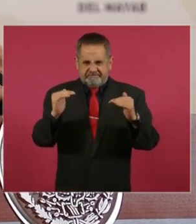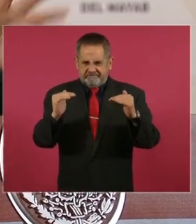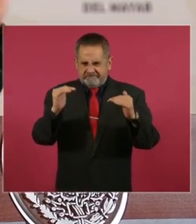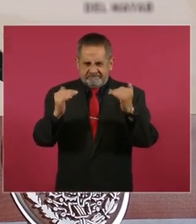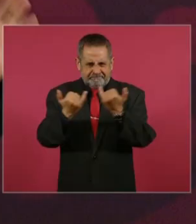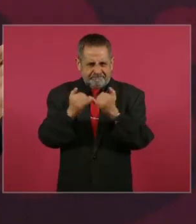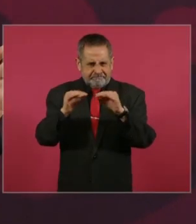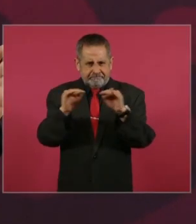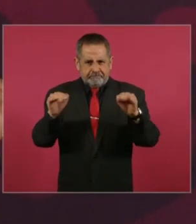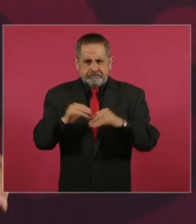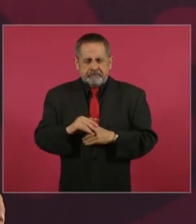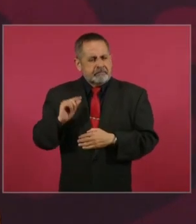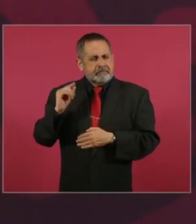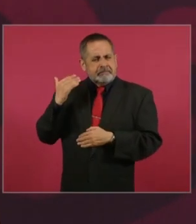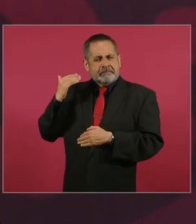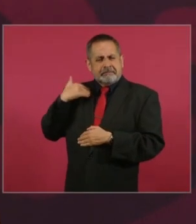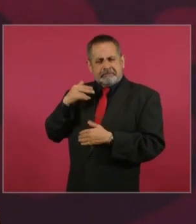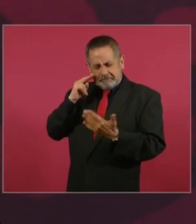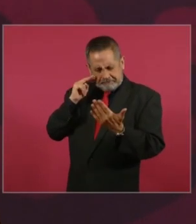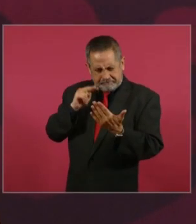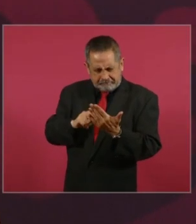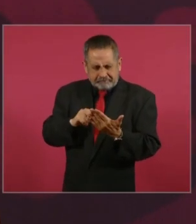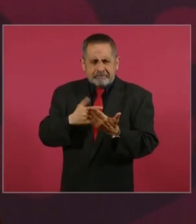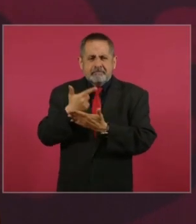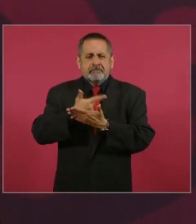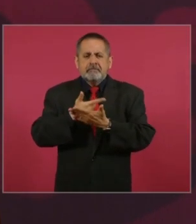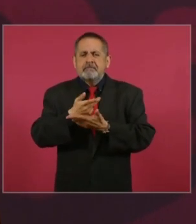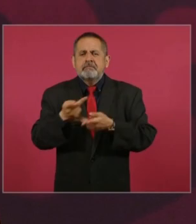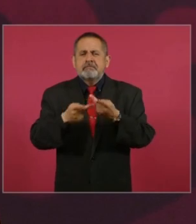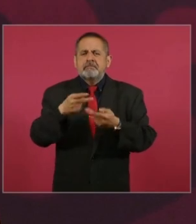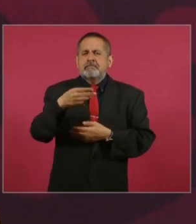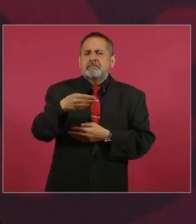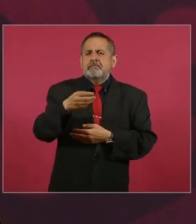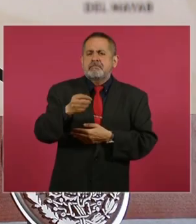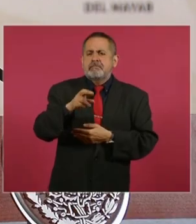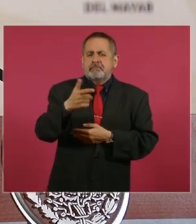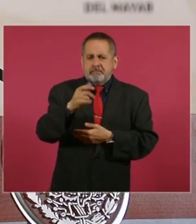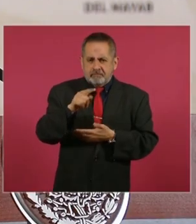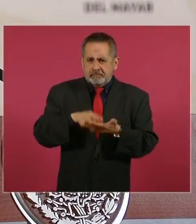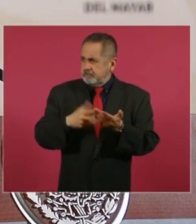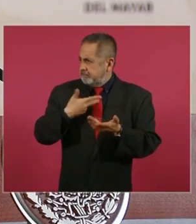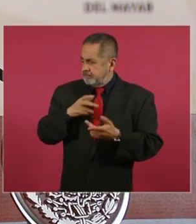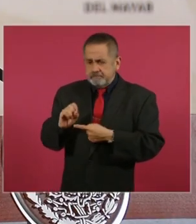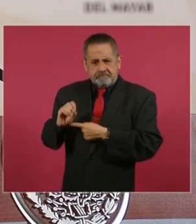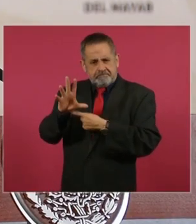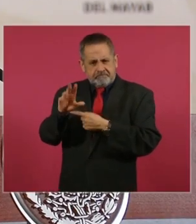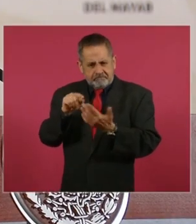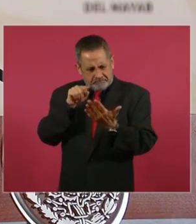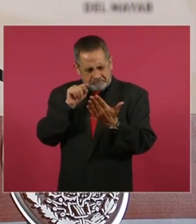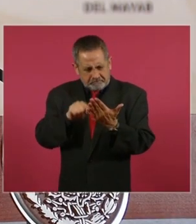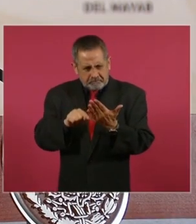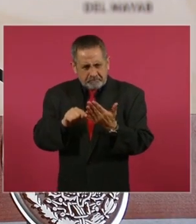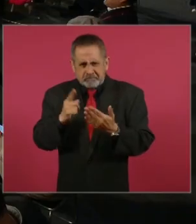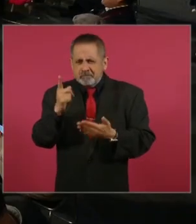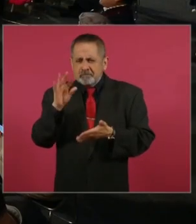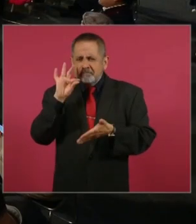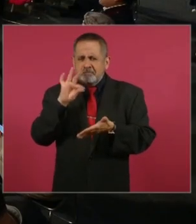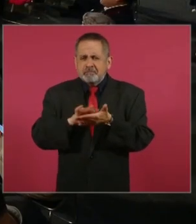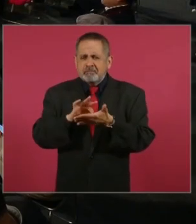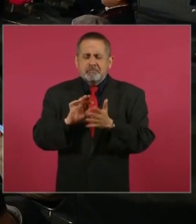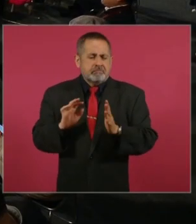la última que vi de Morgan, ¿la tienes ahí? es un punto